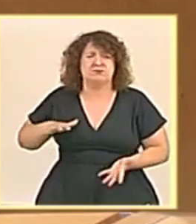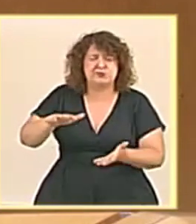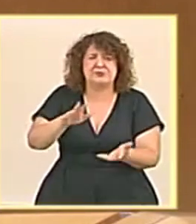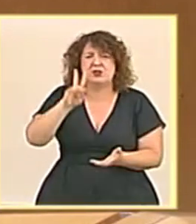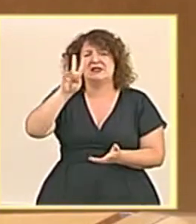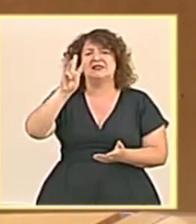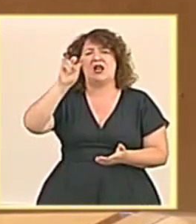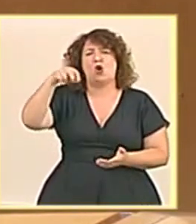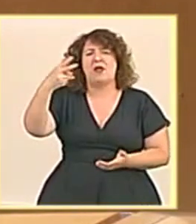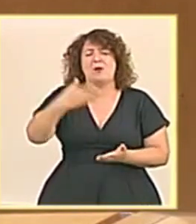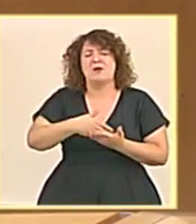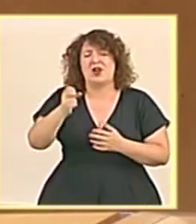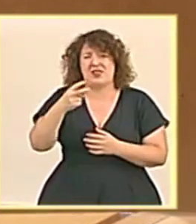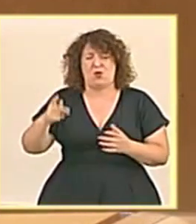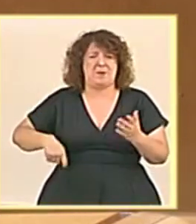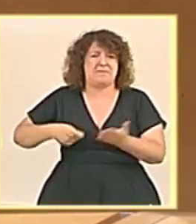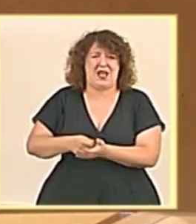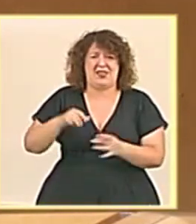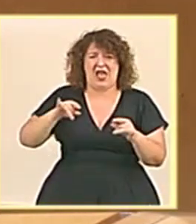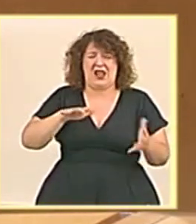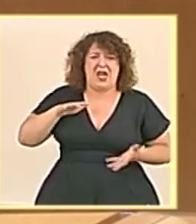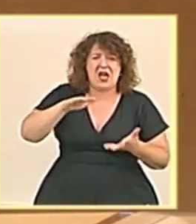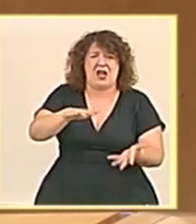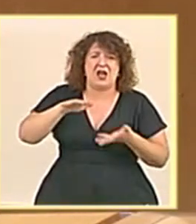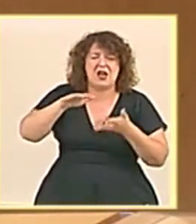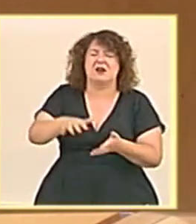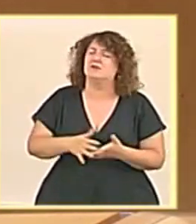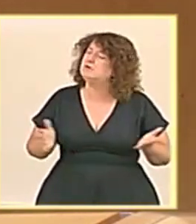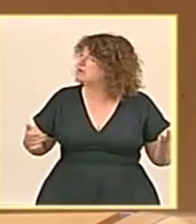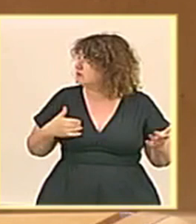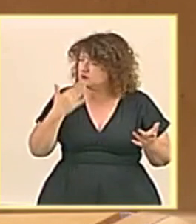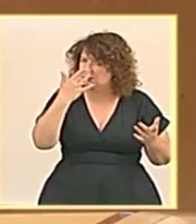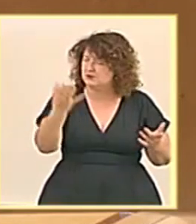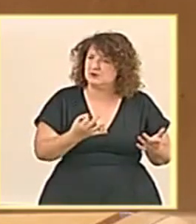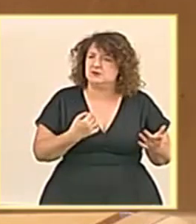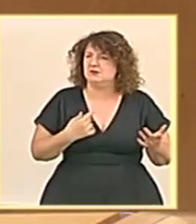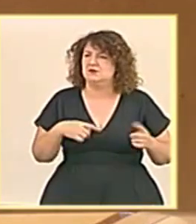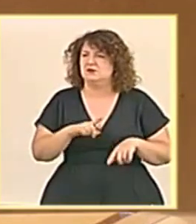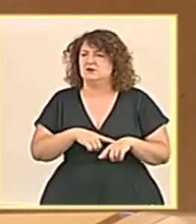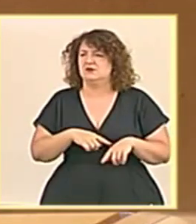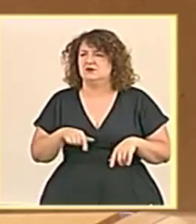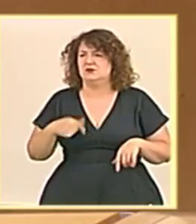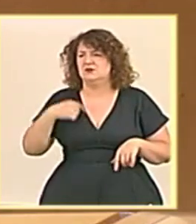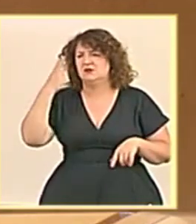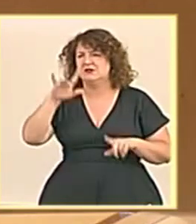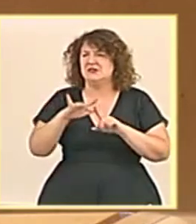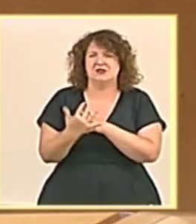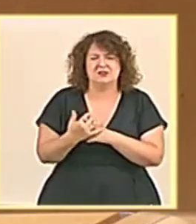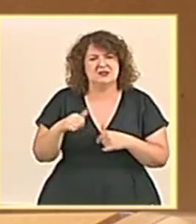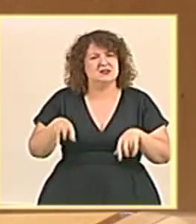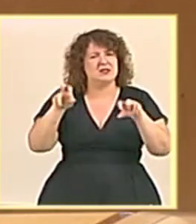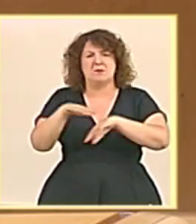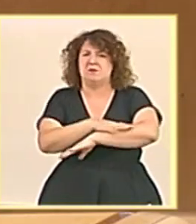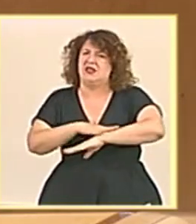coma dos millones de euros. Ministra, de verdad le tengo que decir que no estamos aquí para tirar cohetes. Y en este tema